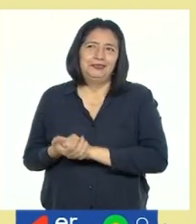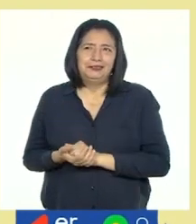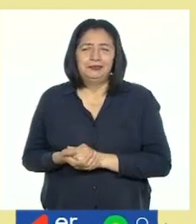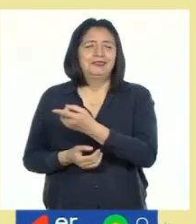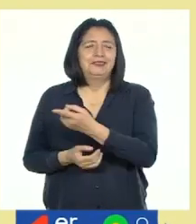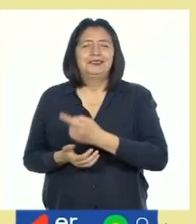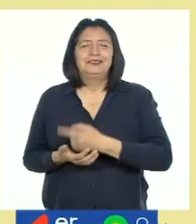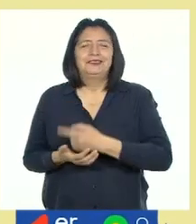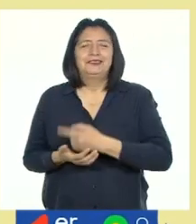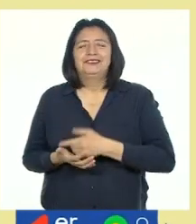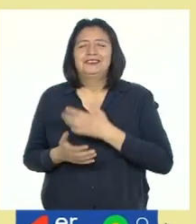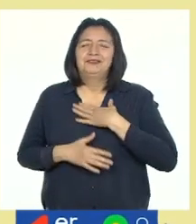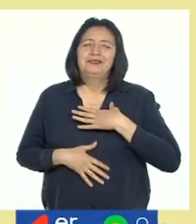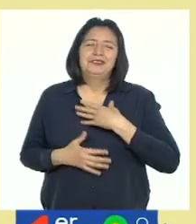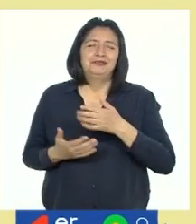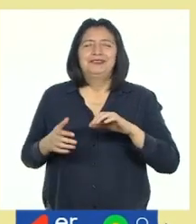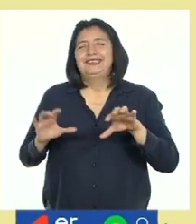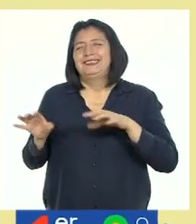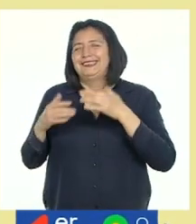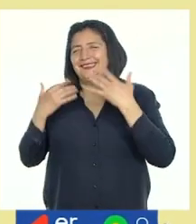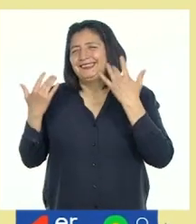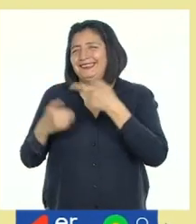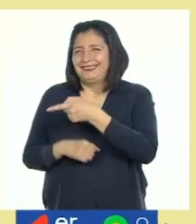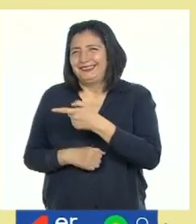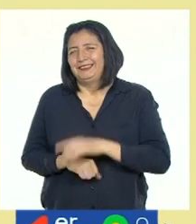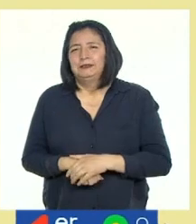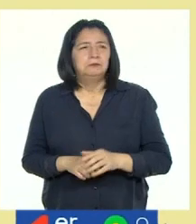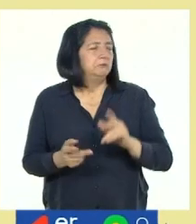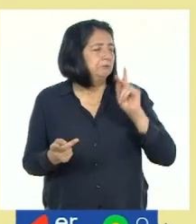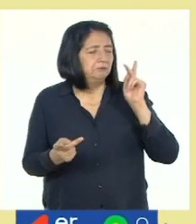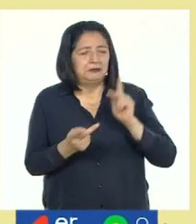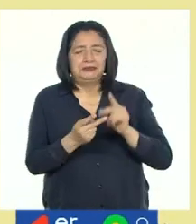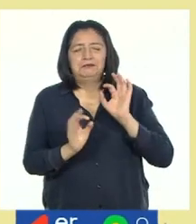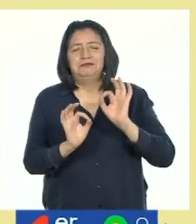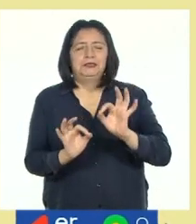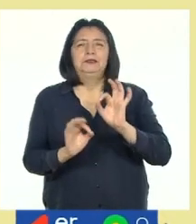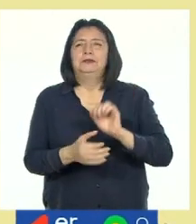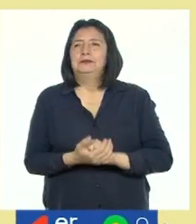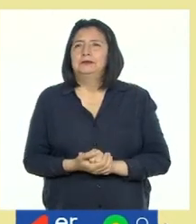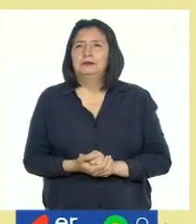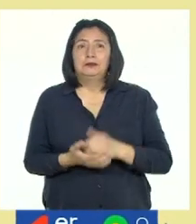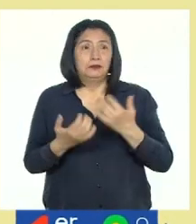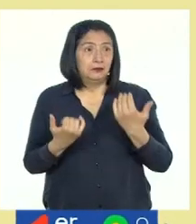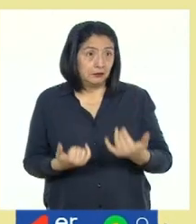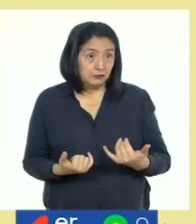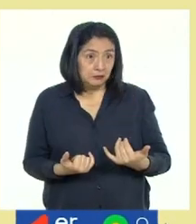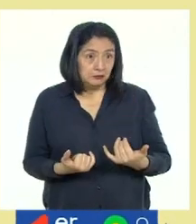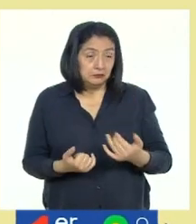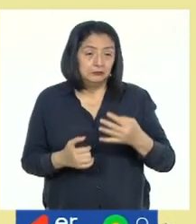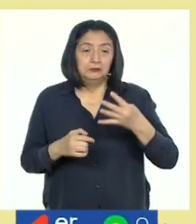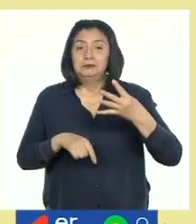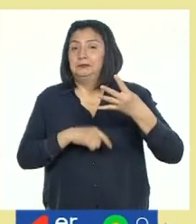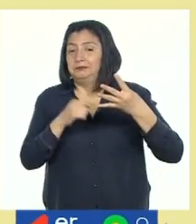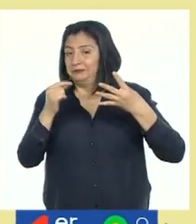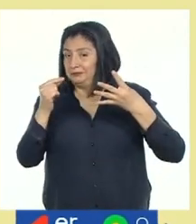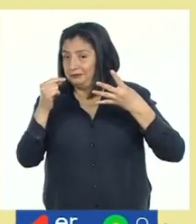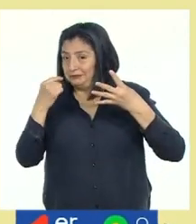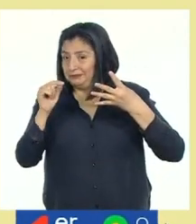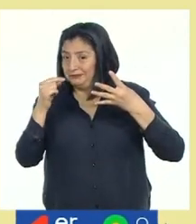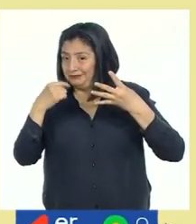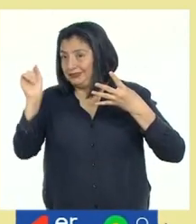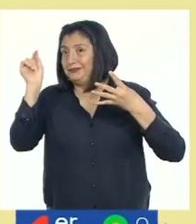porque son divertidas y me hacen reír. ¡Perfecto! Vamos a poner un gran,